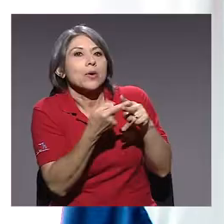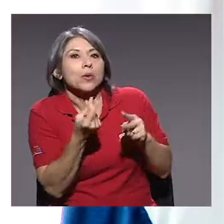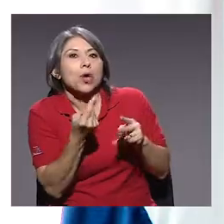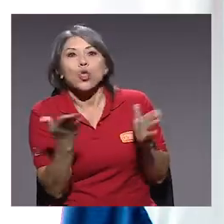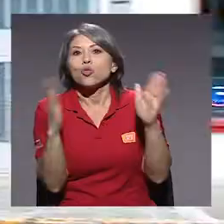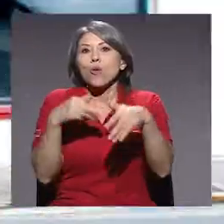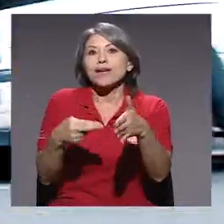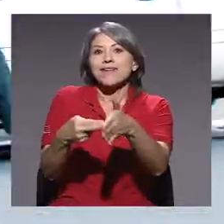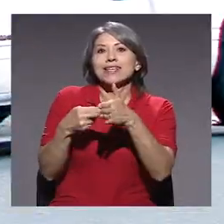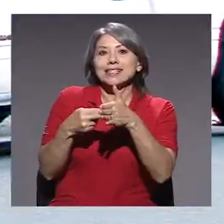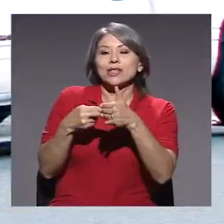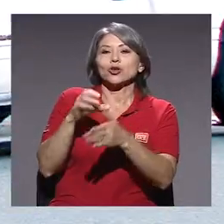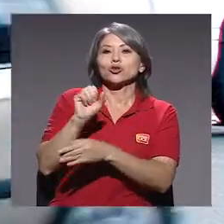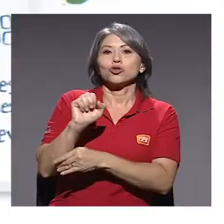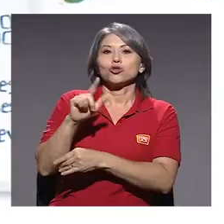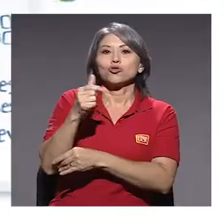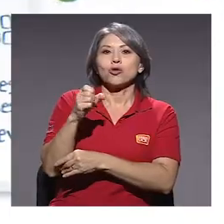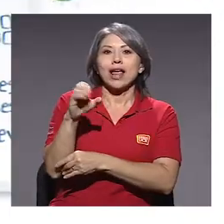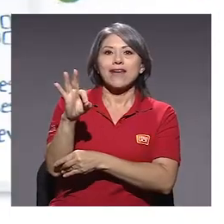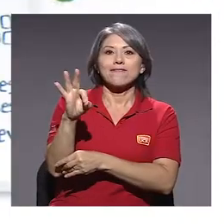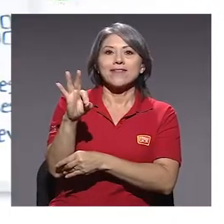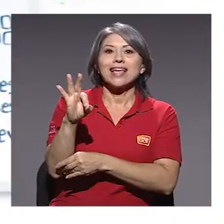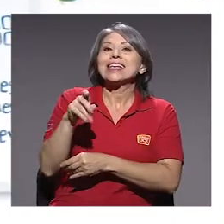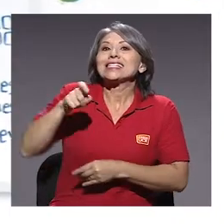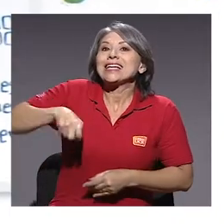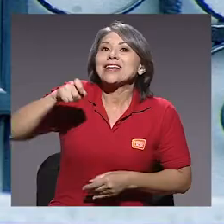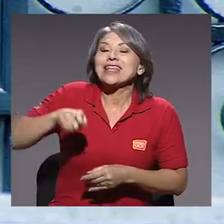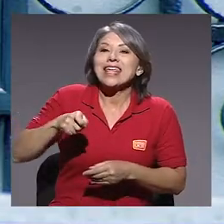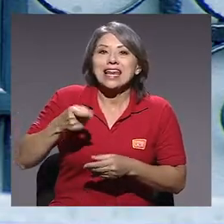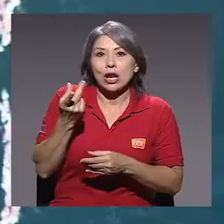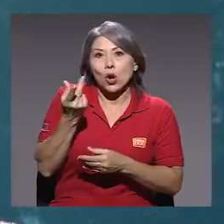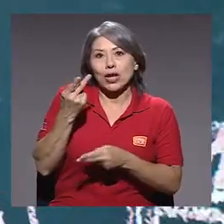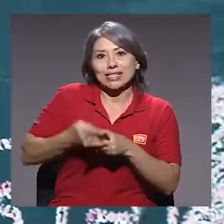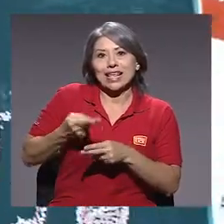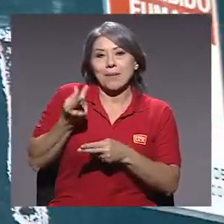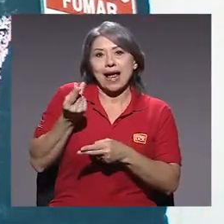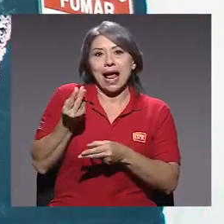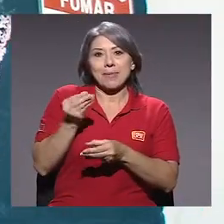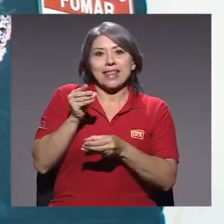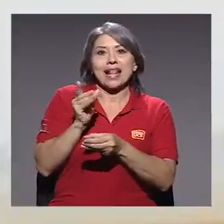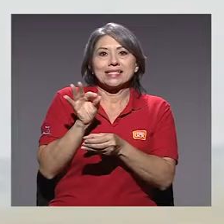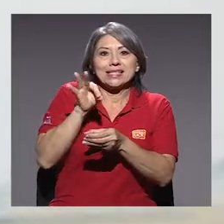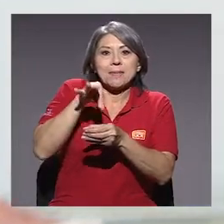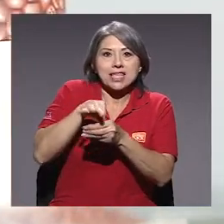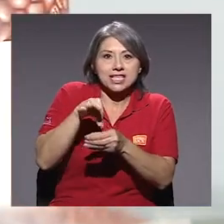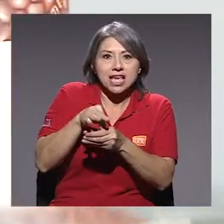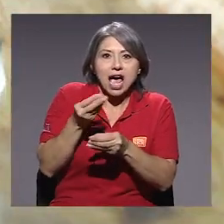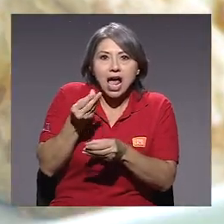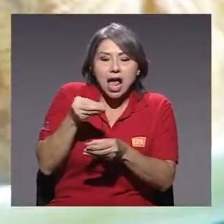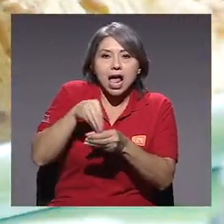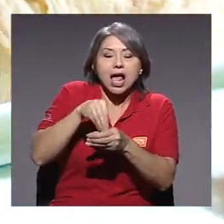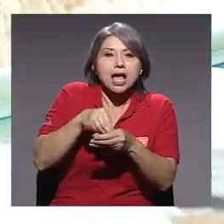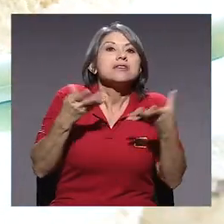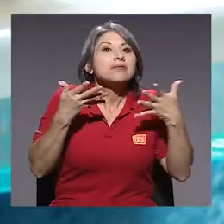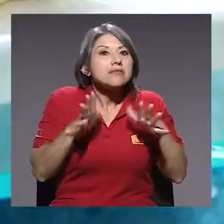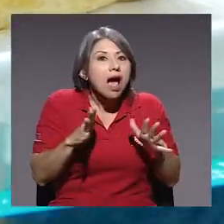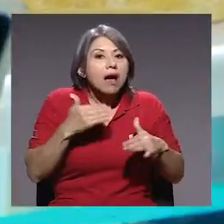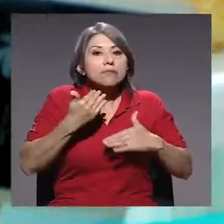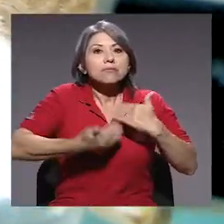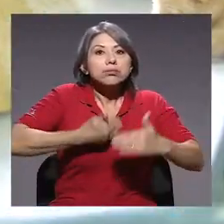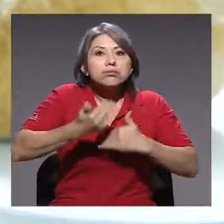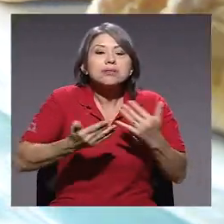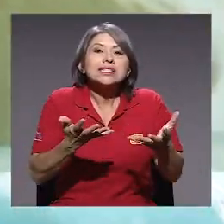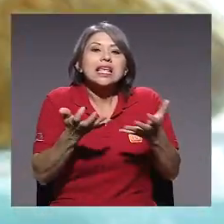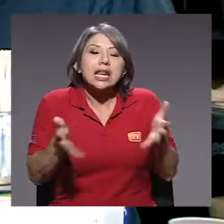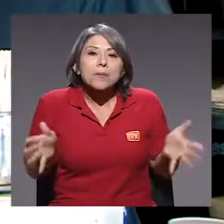requisitos que te pide su jefe, muchas veces lo que se requiere es capital semilla. Es un capital que yo creo que se están haciendo todos los ajustes al